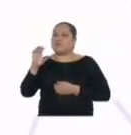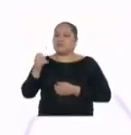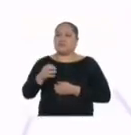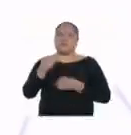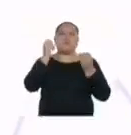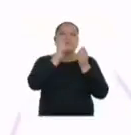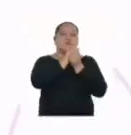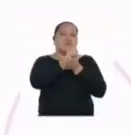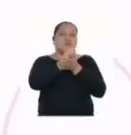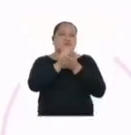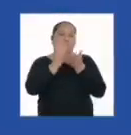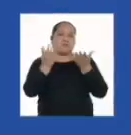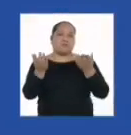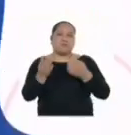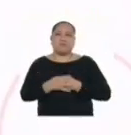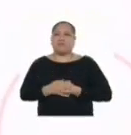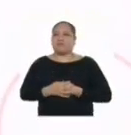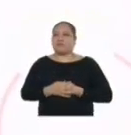¿Cómo la redactaríamos?